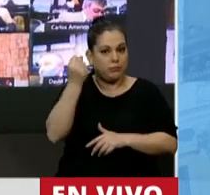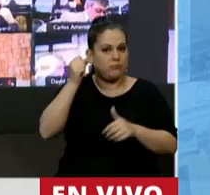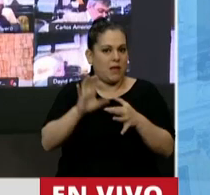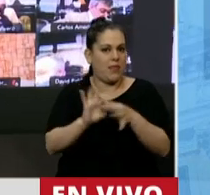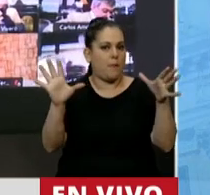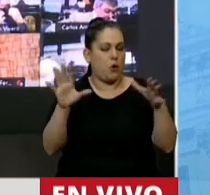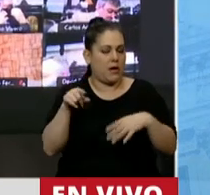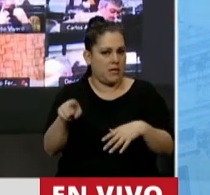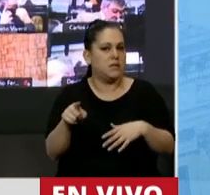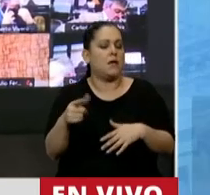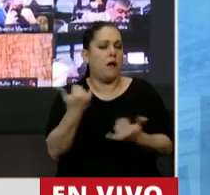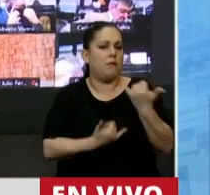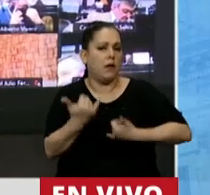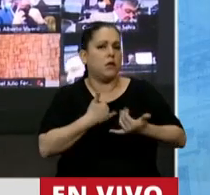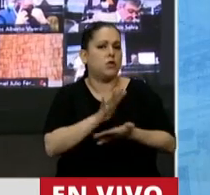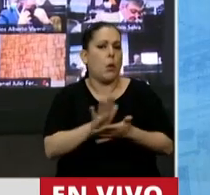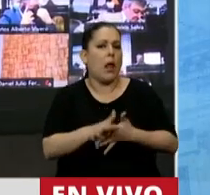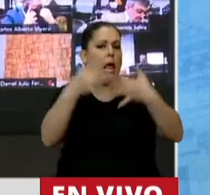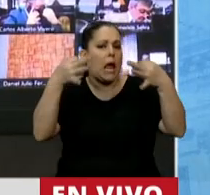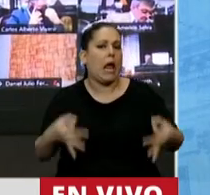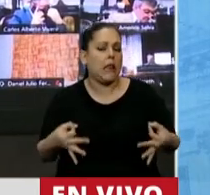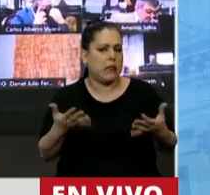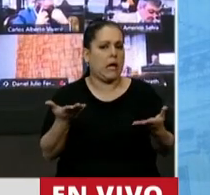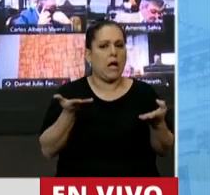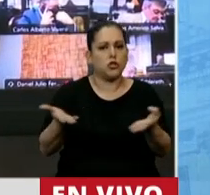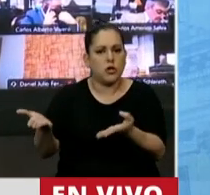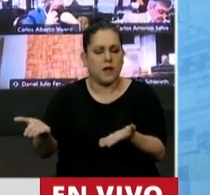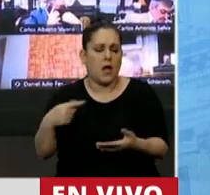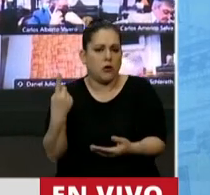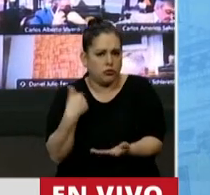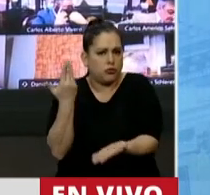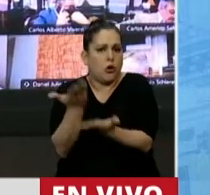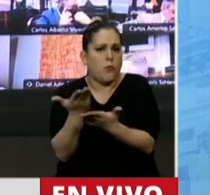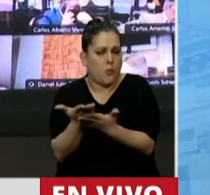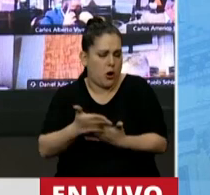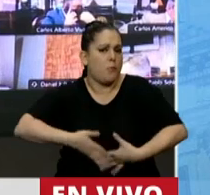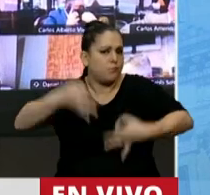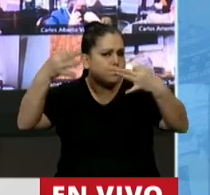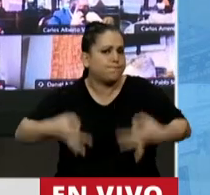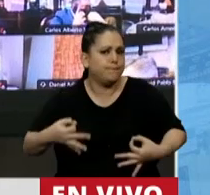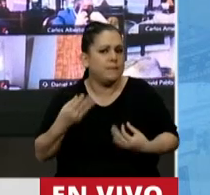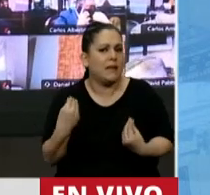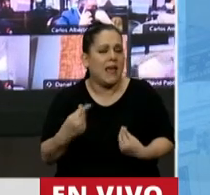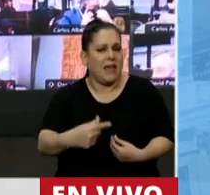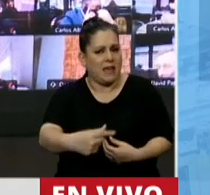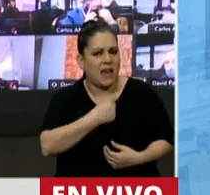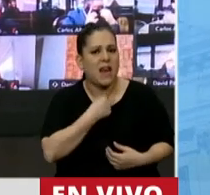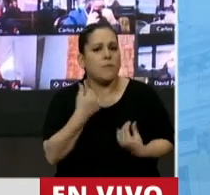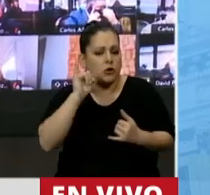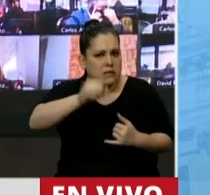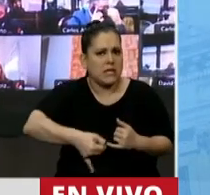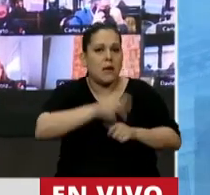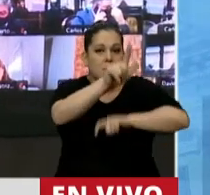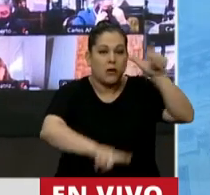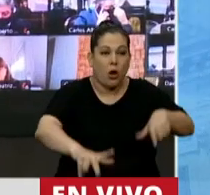acerca de la ética de la solidaridad. Nuestra propuesta es definitivamente, sí, queremos que las grandes